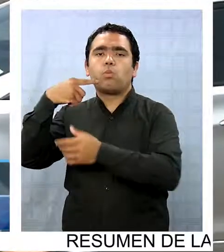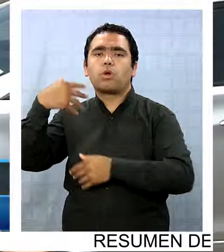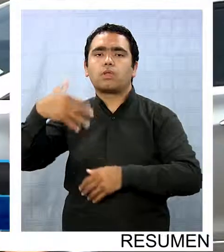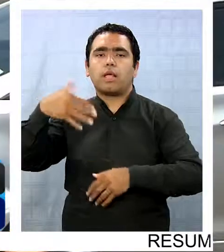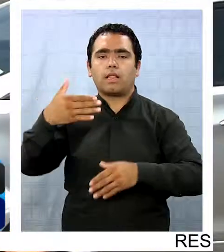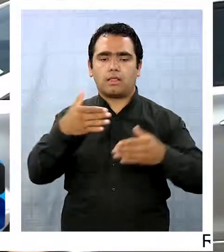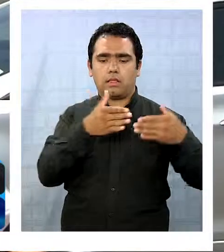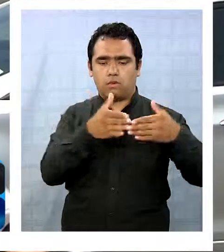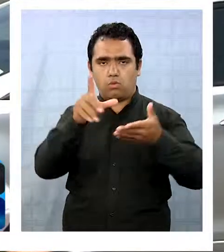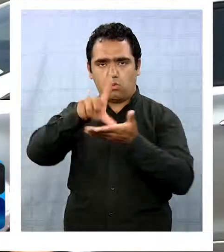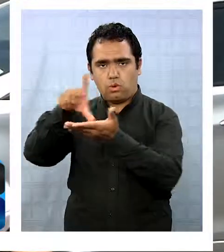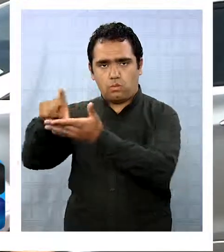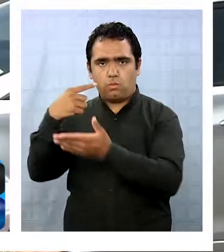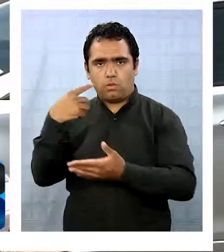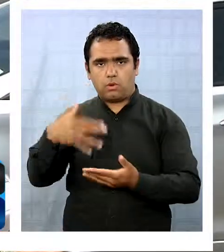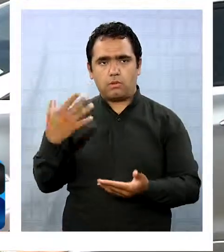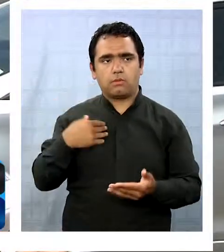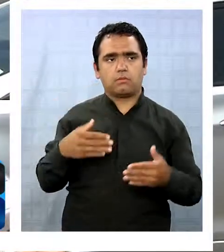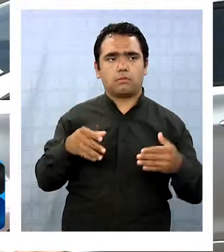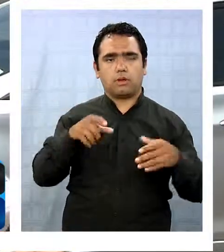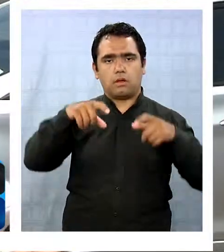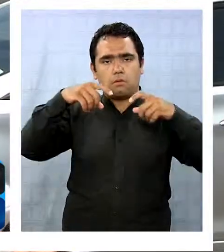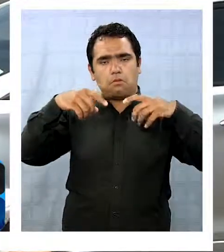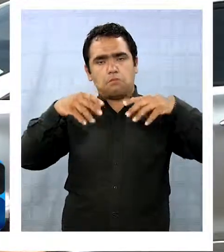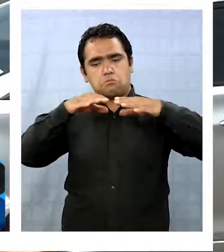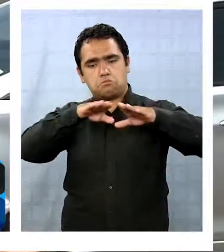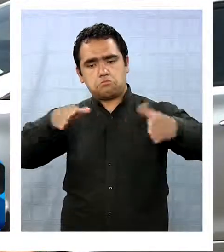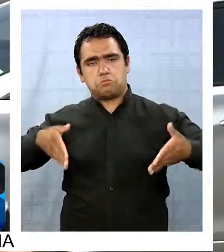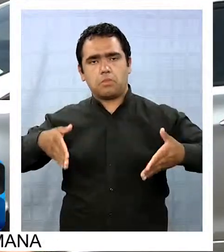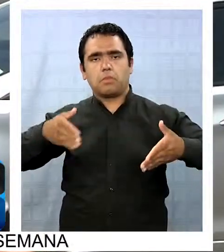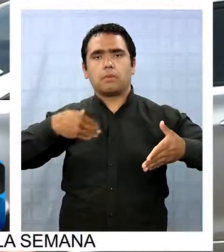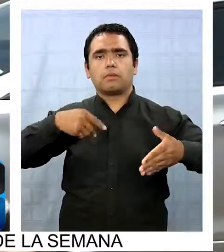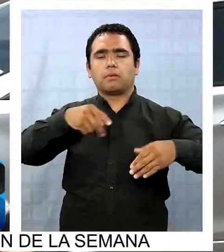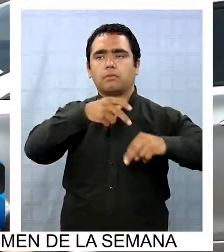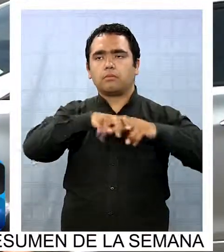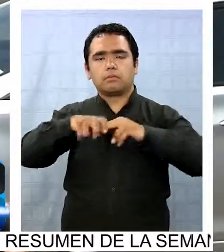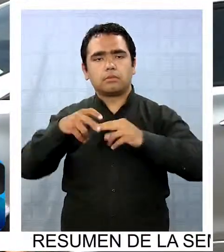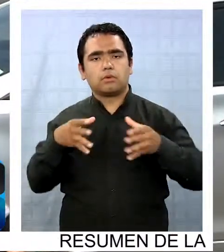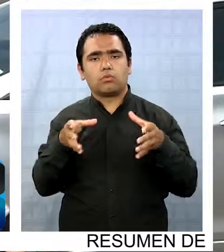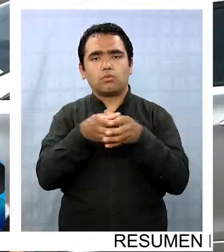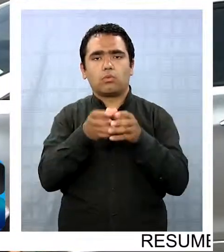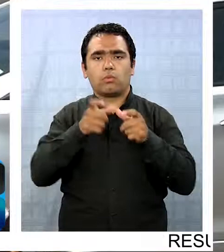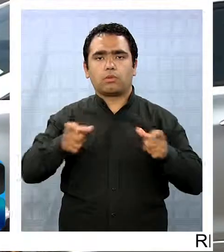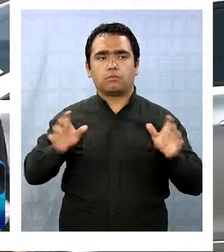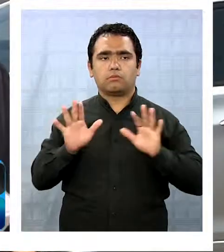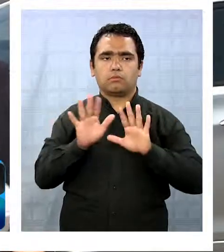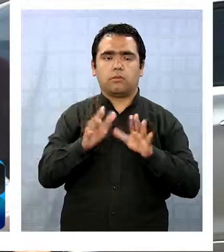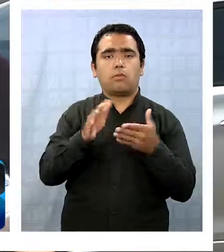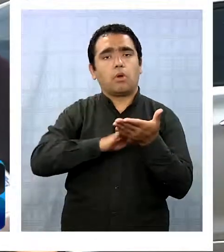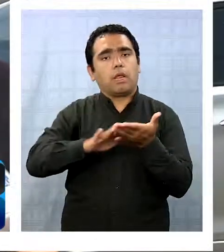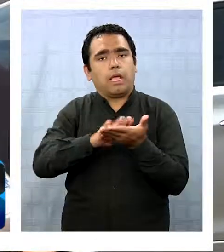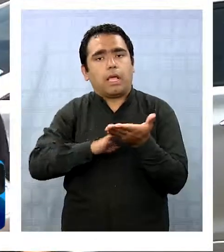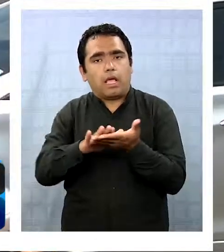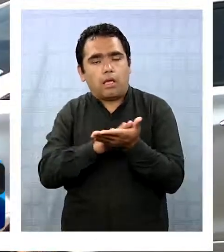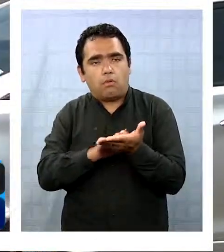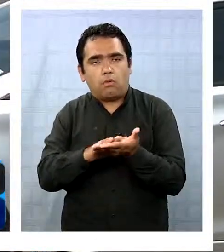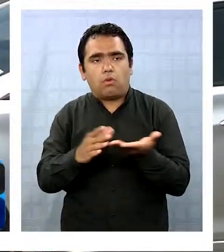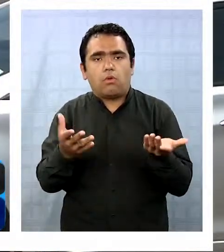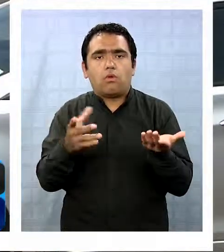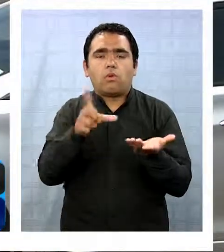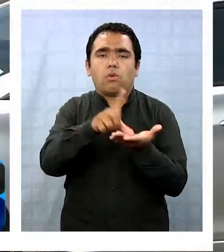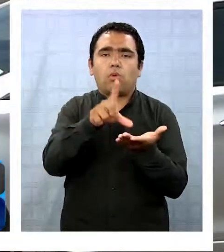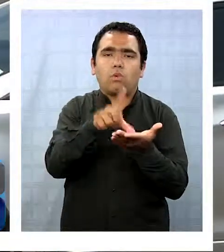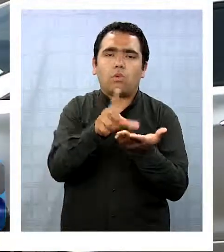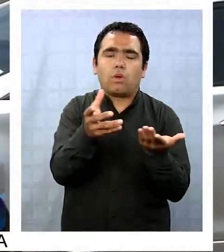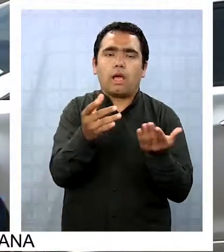para ir poniendo esas especies de paraderos, que agrupen personas, por ejemplo, te podría decir, sector donde